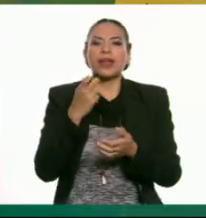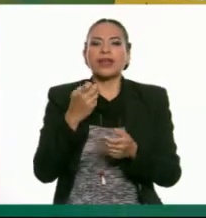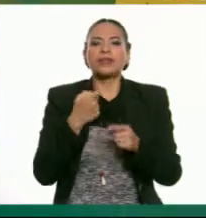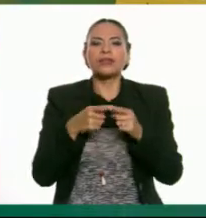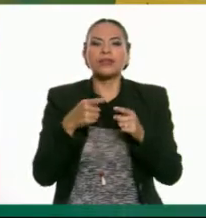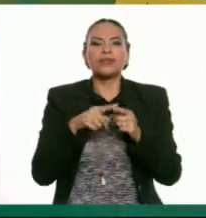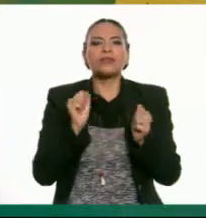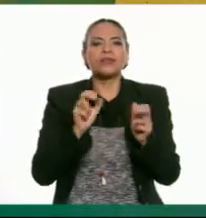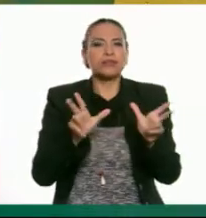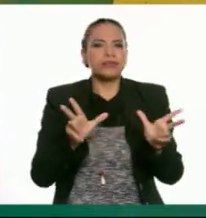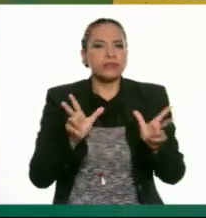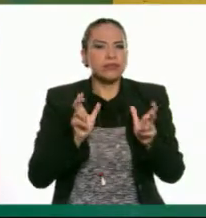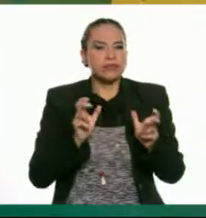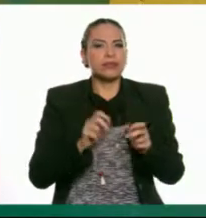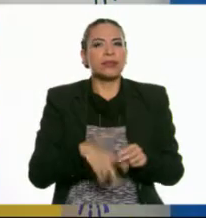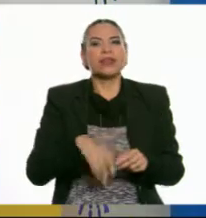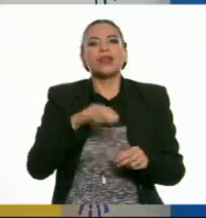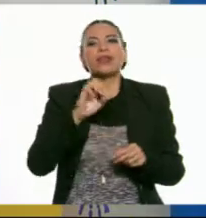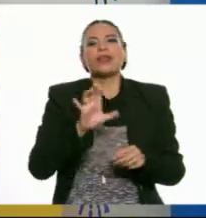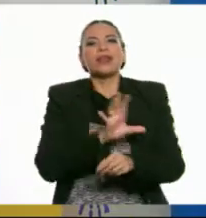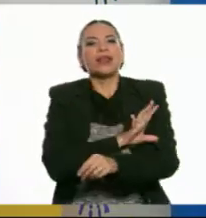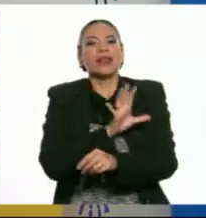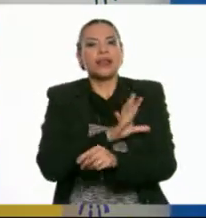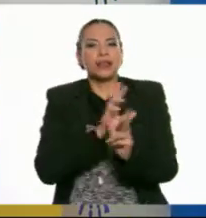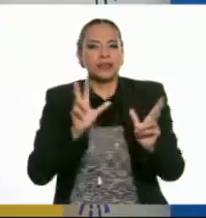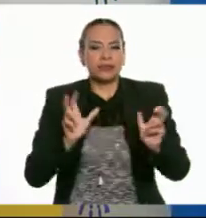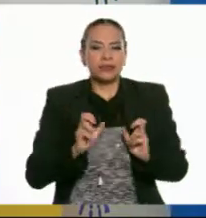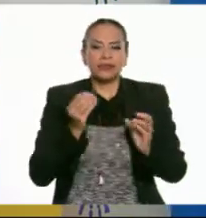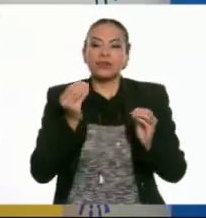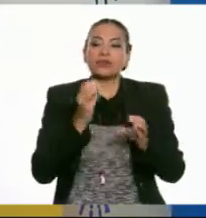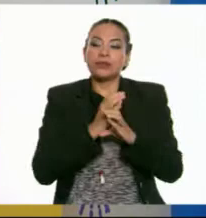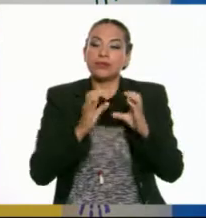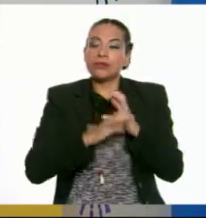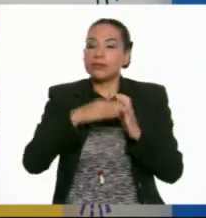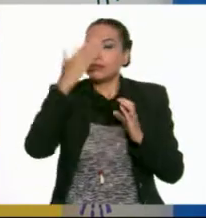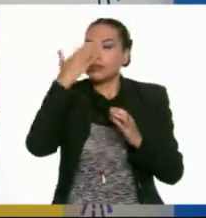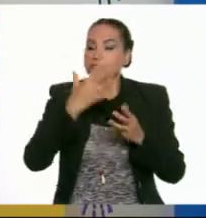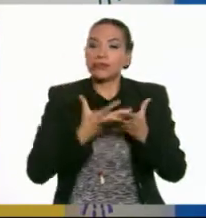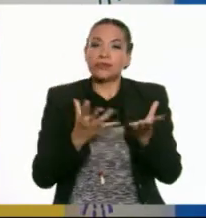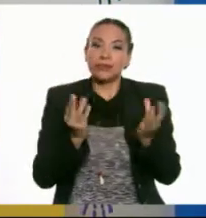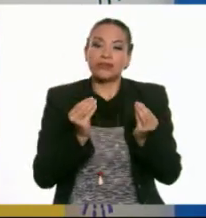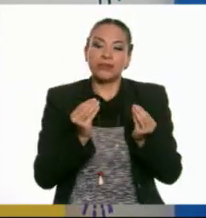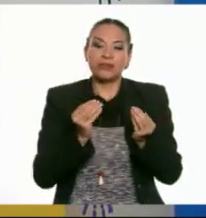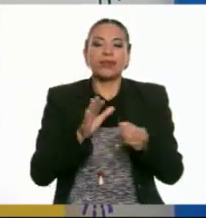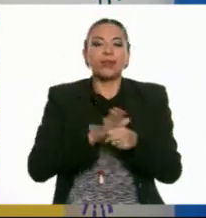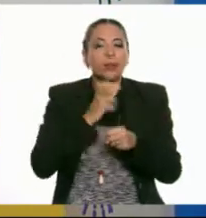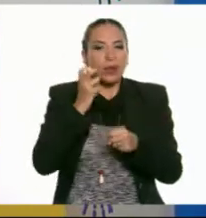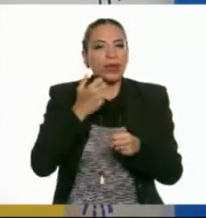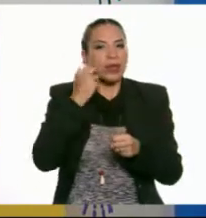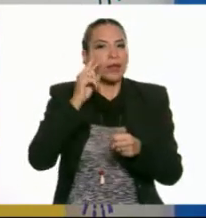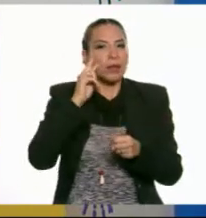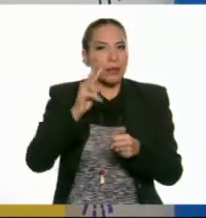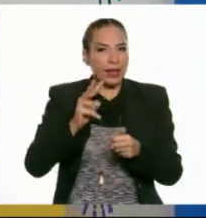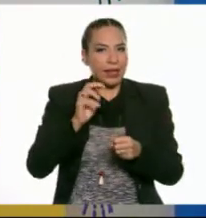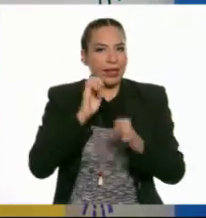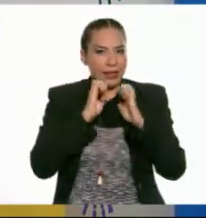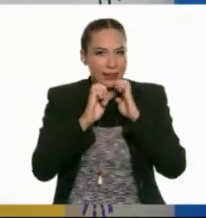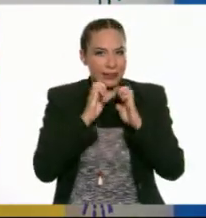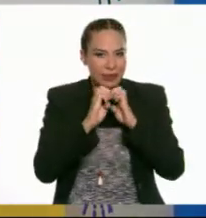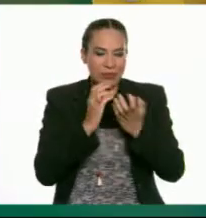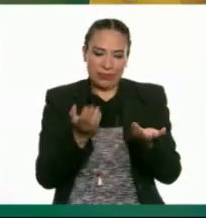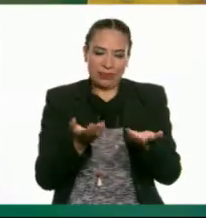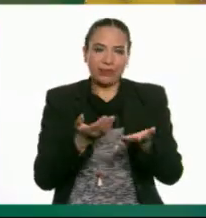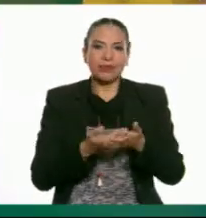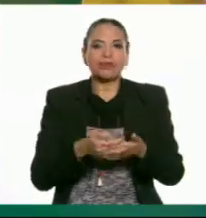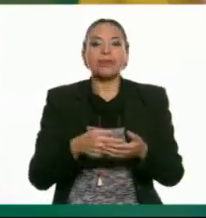de los imanes y los electroimanes. ¡Y saben muchísimo! muchas cosas más. Justamente. Entonces, ¿te parece que vayamos a ver una entrevista? ¡Sí!